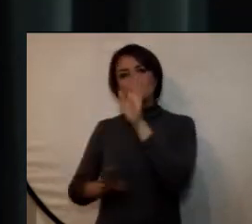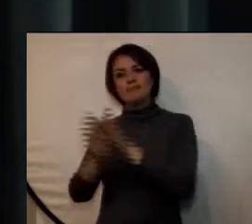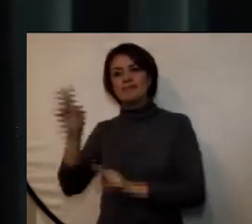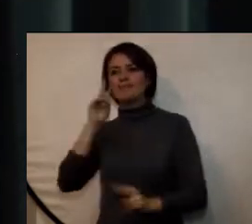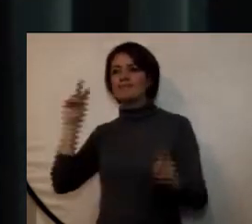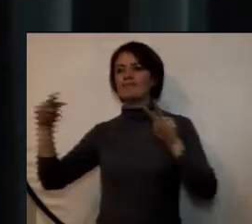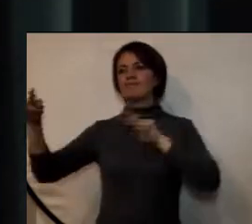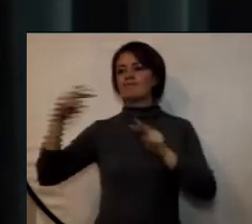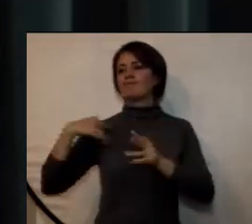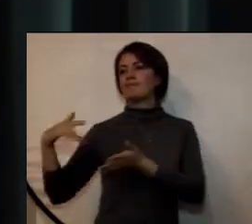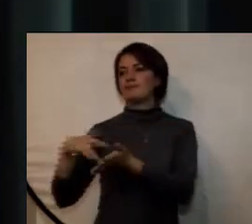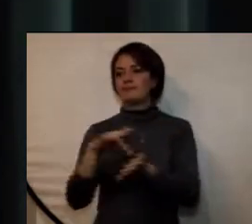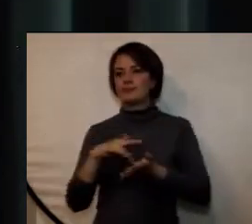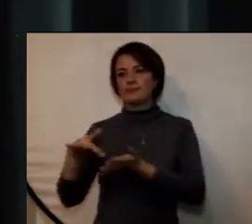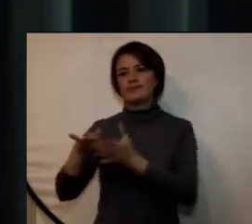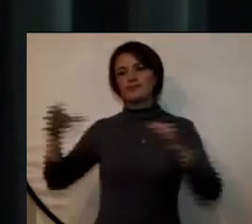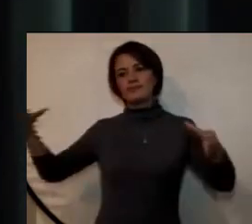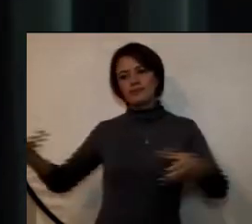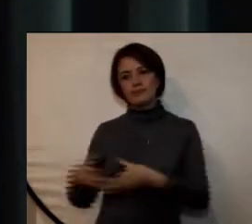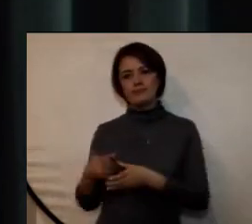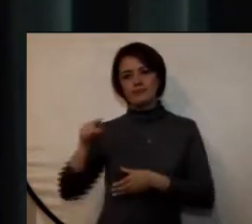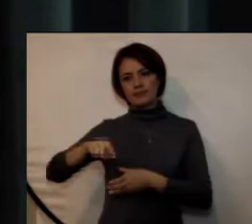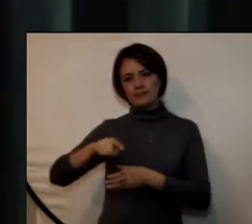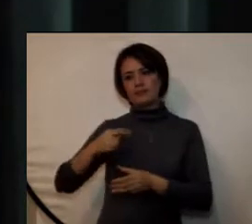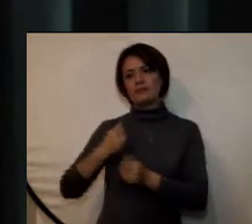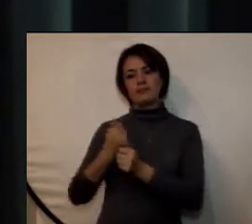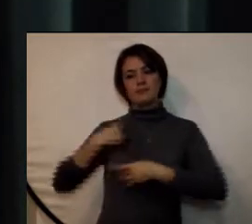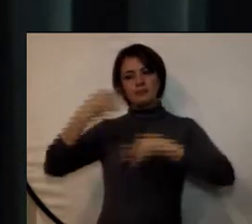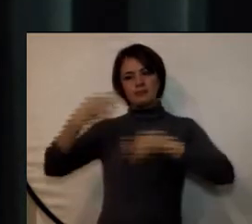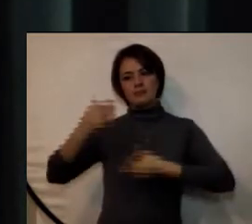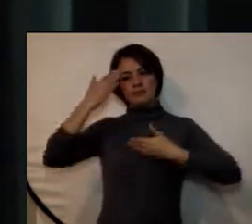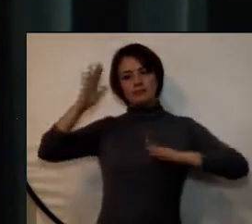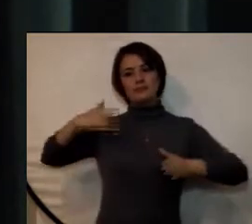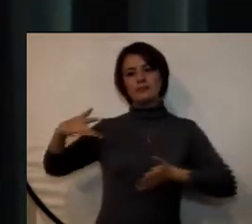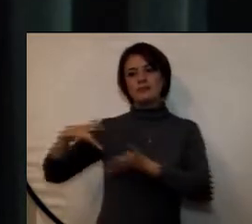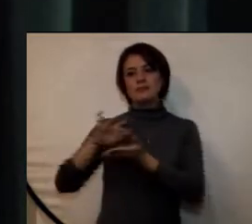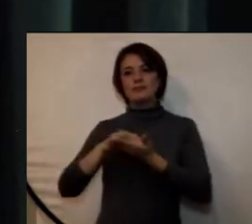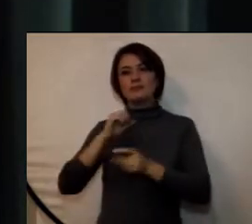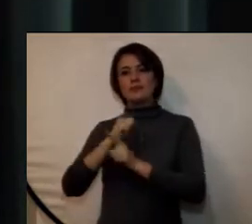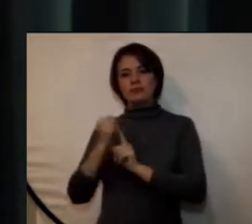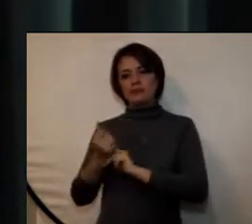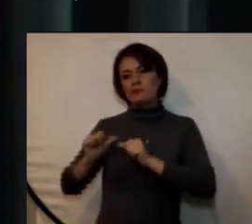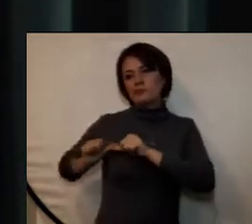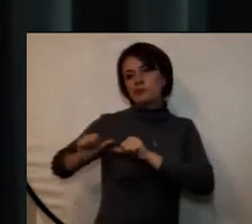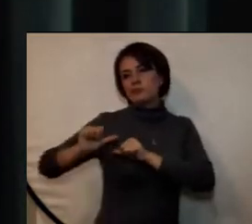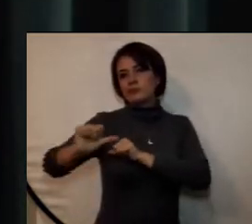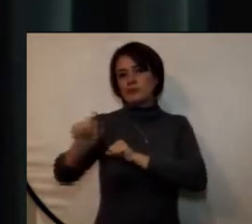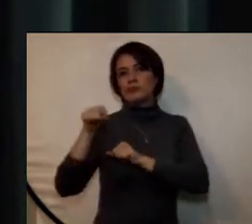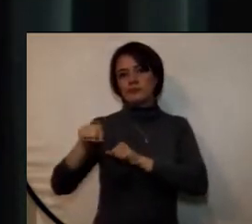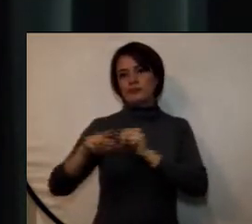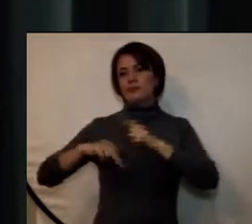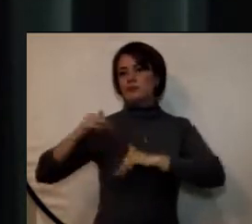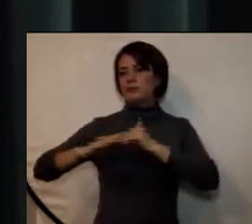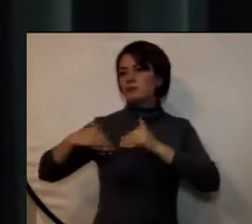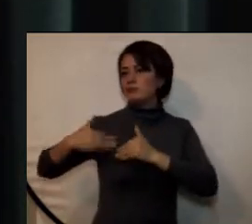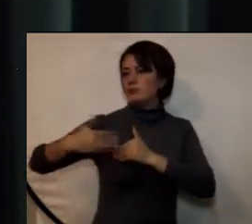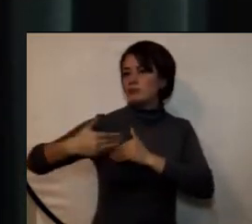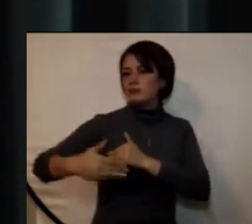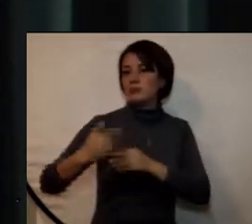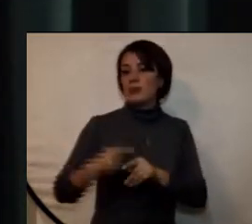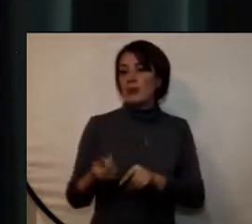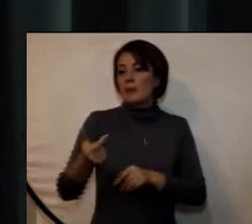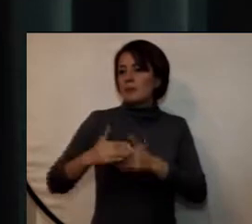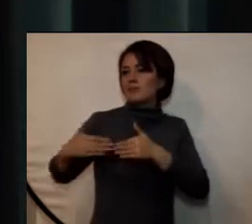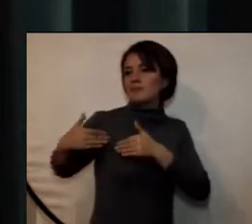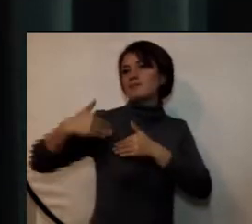participativa, integradora, autocrática y sólida en su sostenibilidad a mediano y largo plazo.